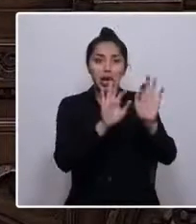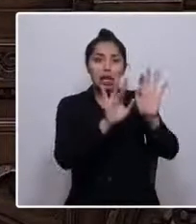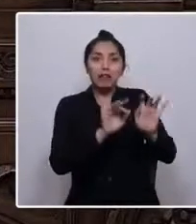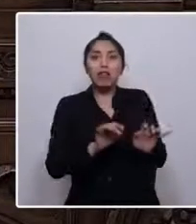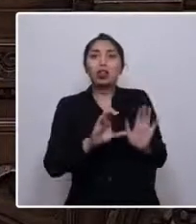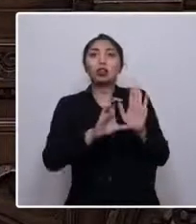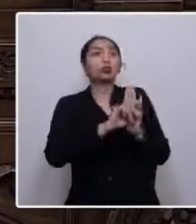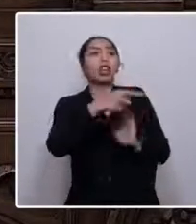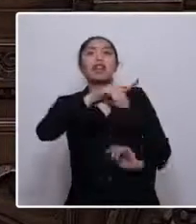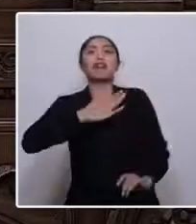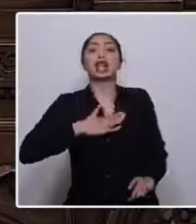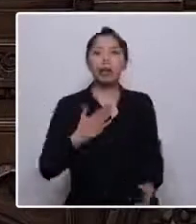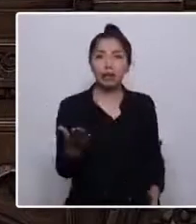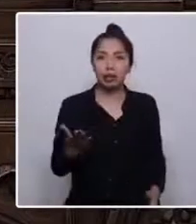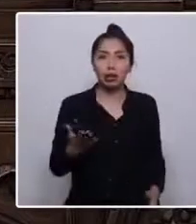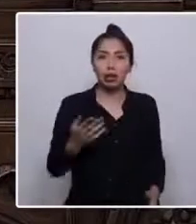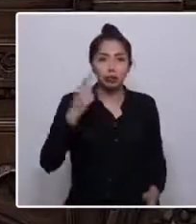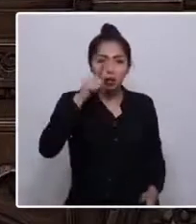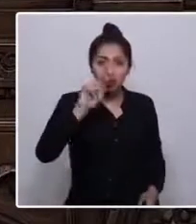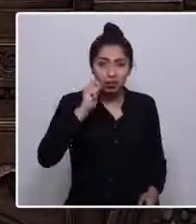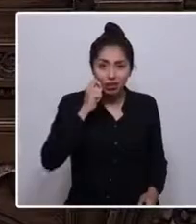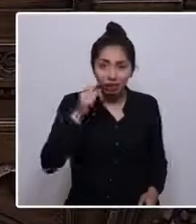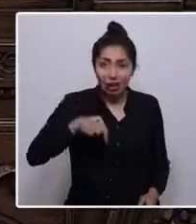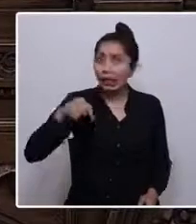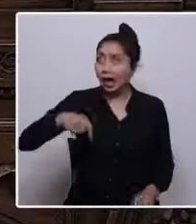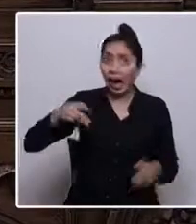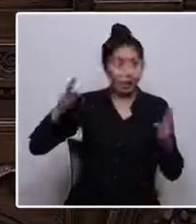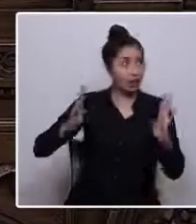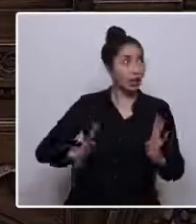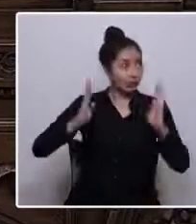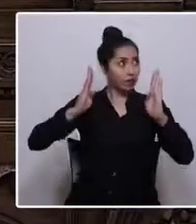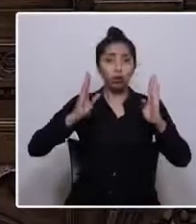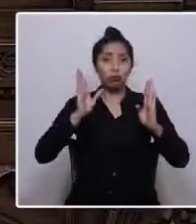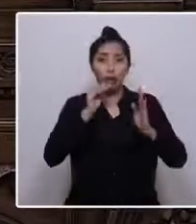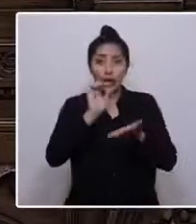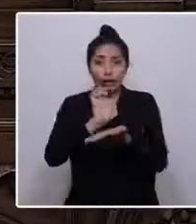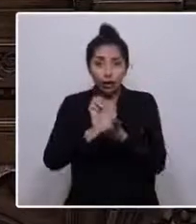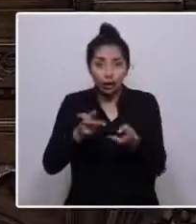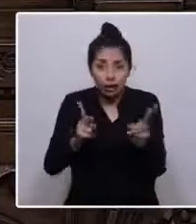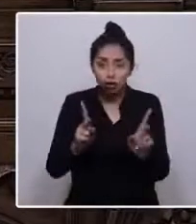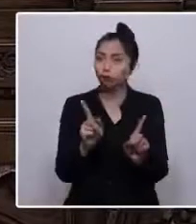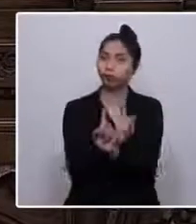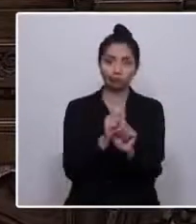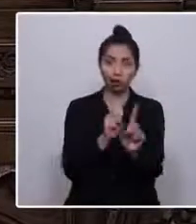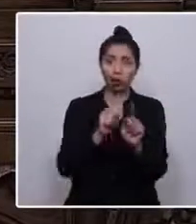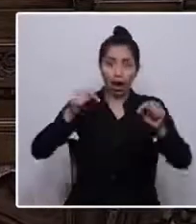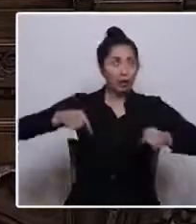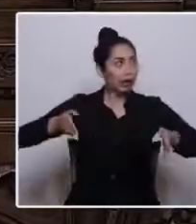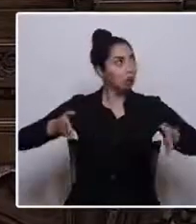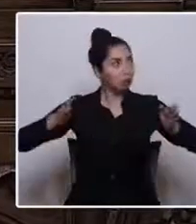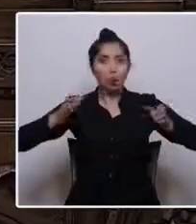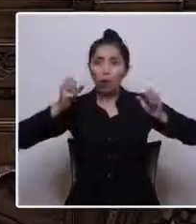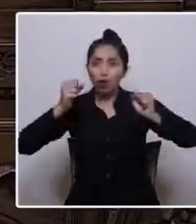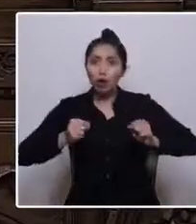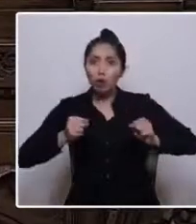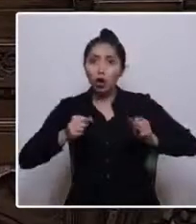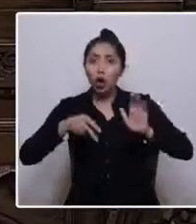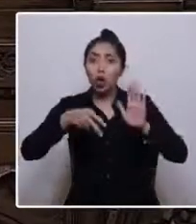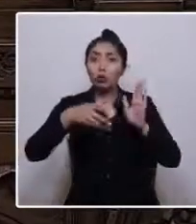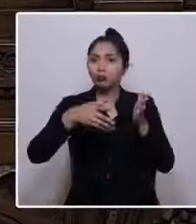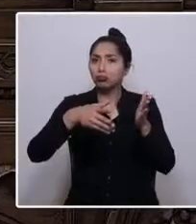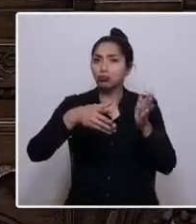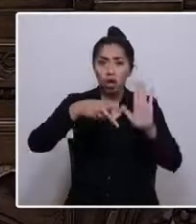Pero eso no significa que en estos muros no rija el Estado de Derecho. No significa que en estos muros nos podamos saltar normalmente